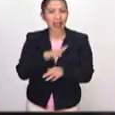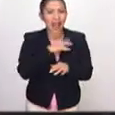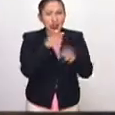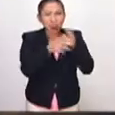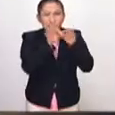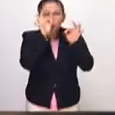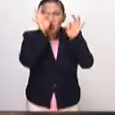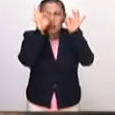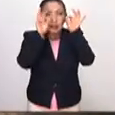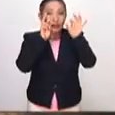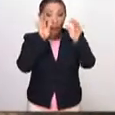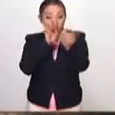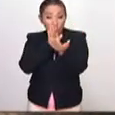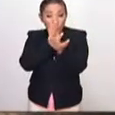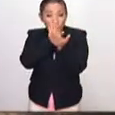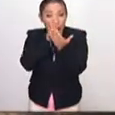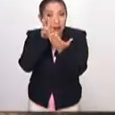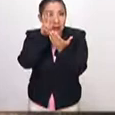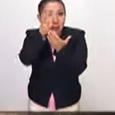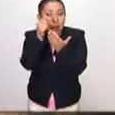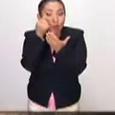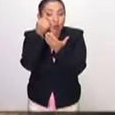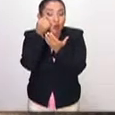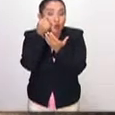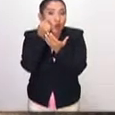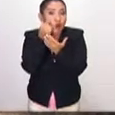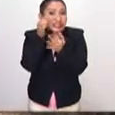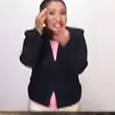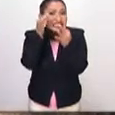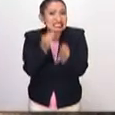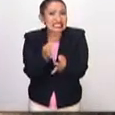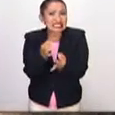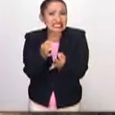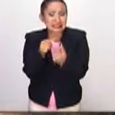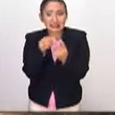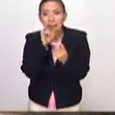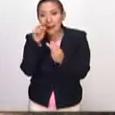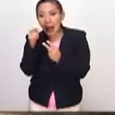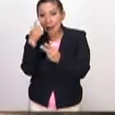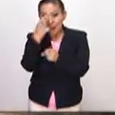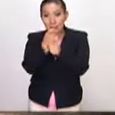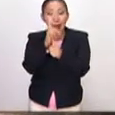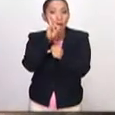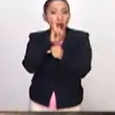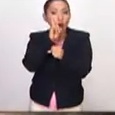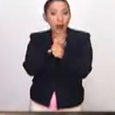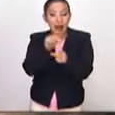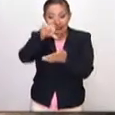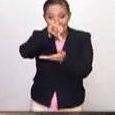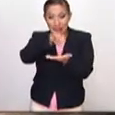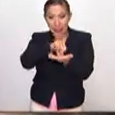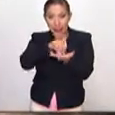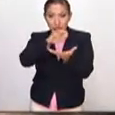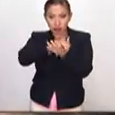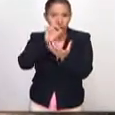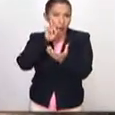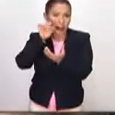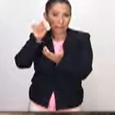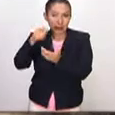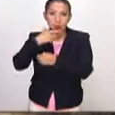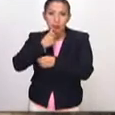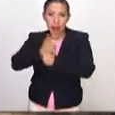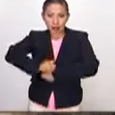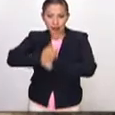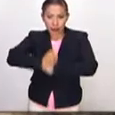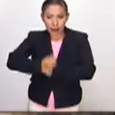acercamos, de verdad se ve la lágrima, literalmente la mejilla, también en la primera mujer, la del centro, la esposa de Egeas, que es